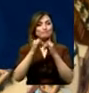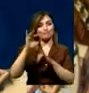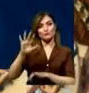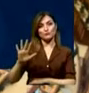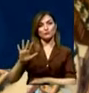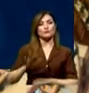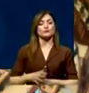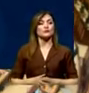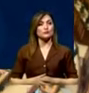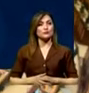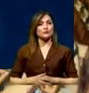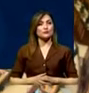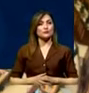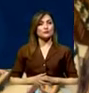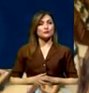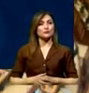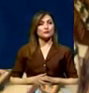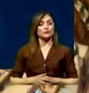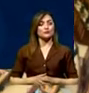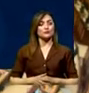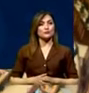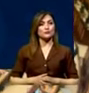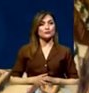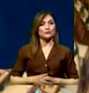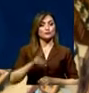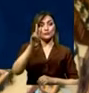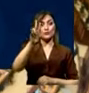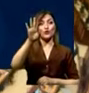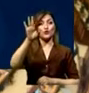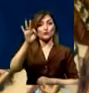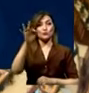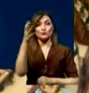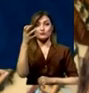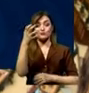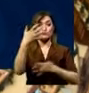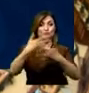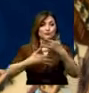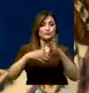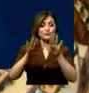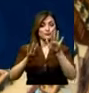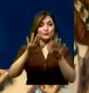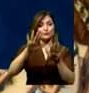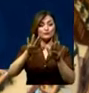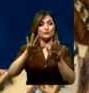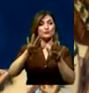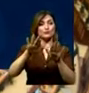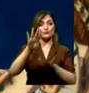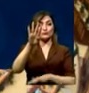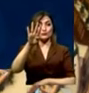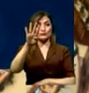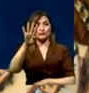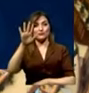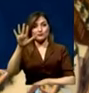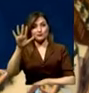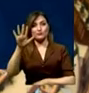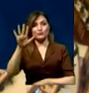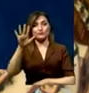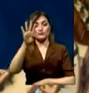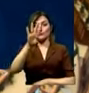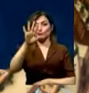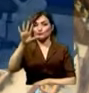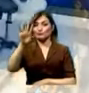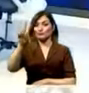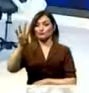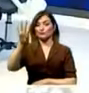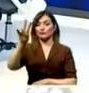quedan. Ustedes tienen 29 y 15, más o menos entre 45... 42. Sí, eso es lo tienen. En